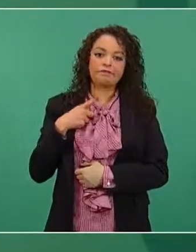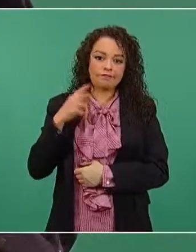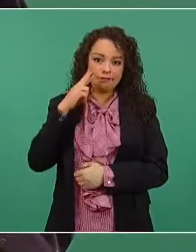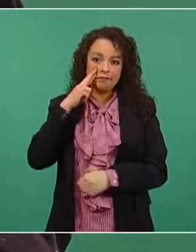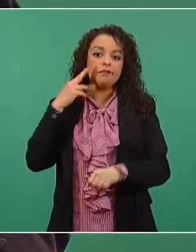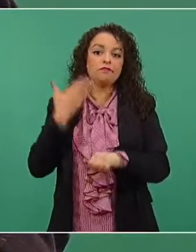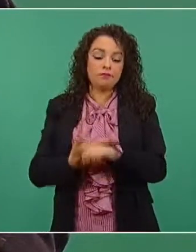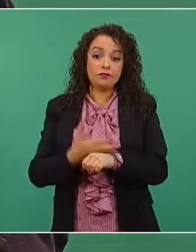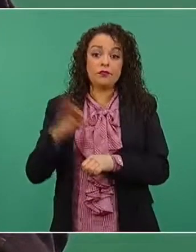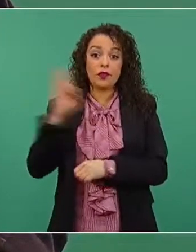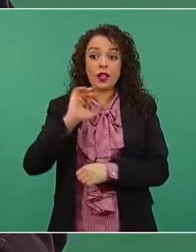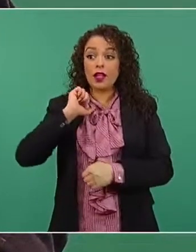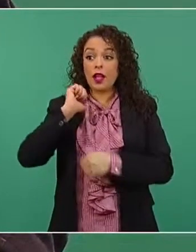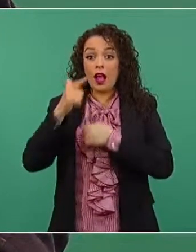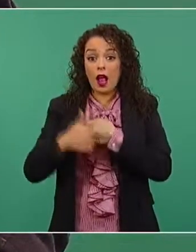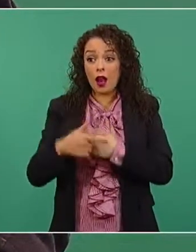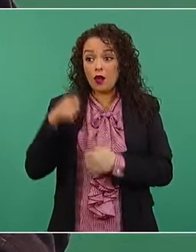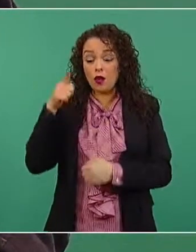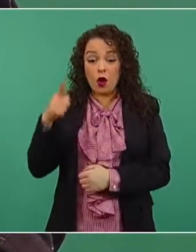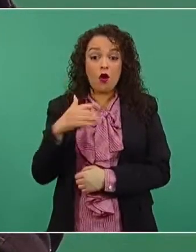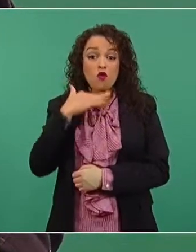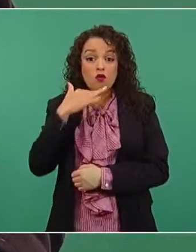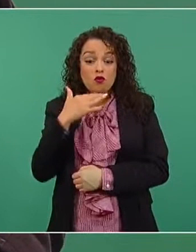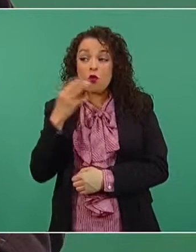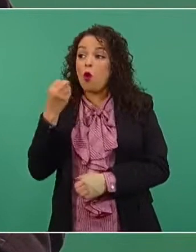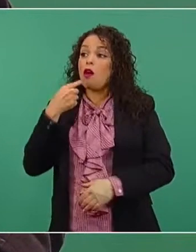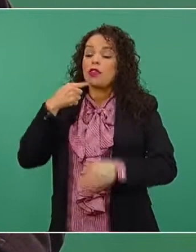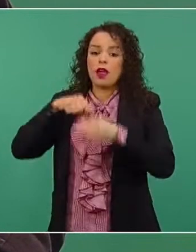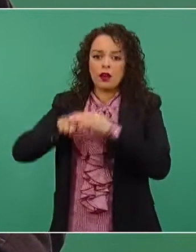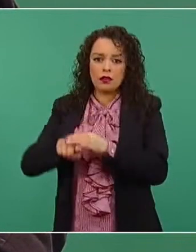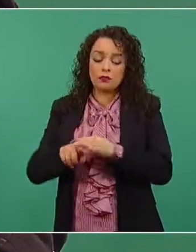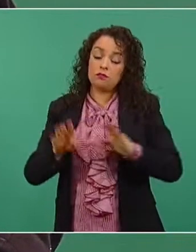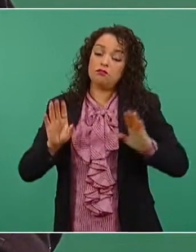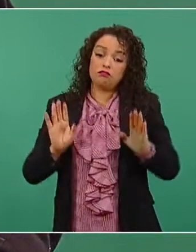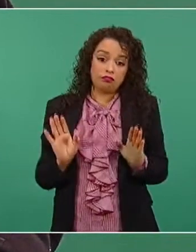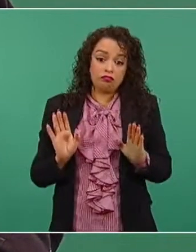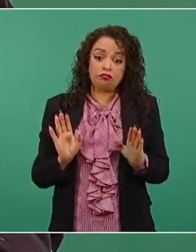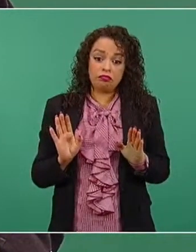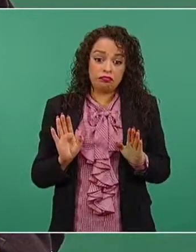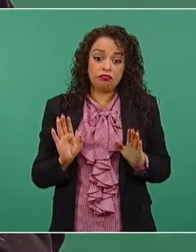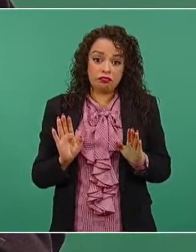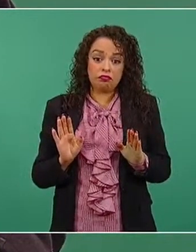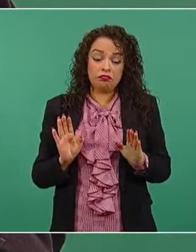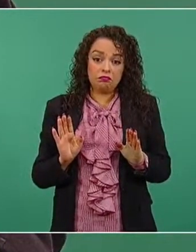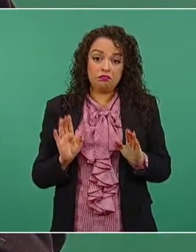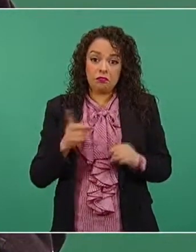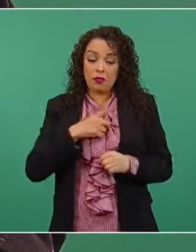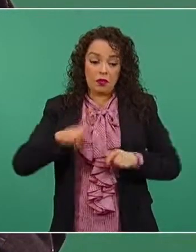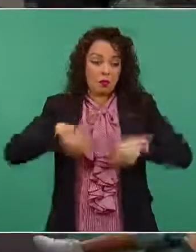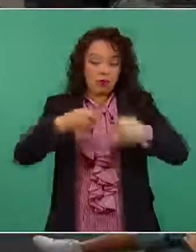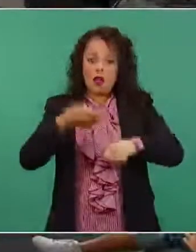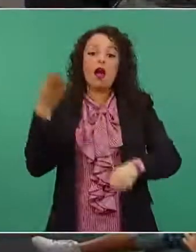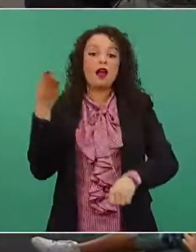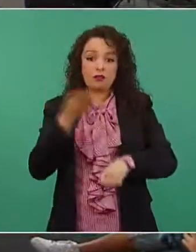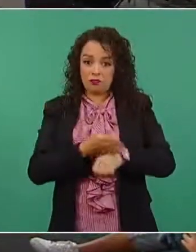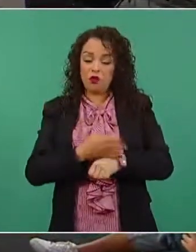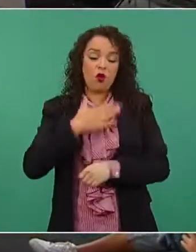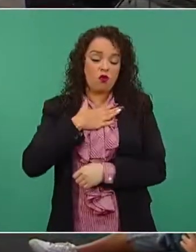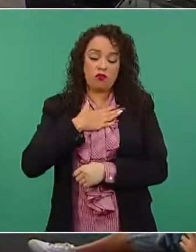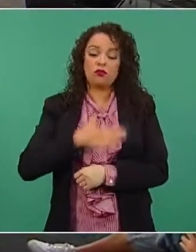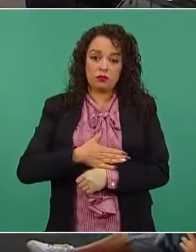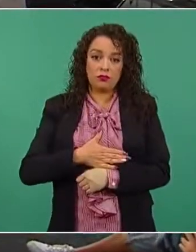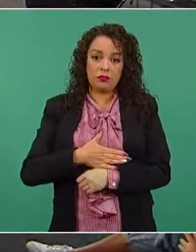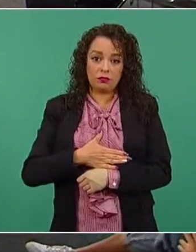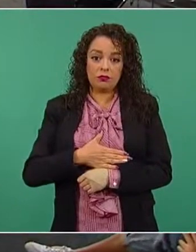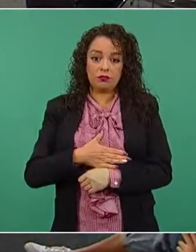¿qué perseguir? Que se actúe, que no haya impunidad para nada. Sí, porque justo, bueno, pues se habla que